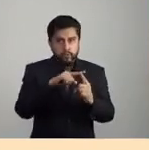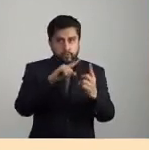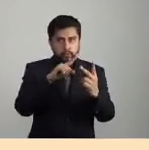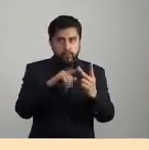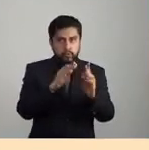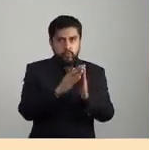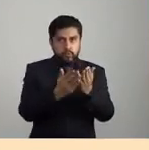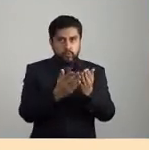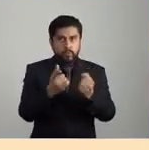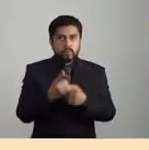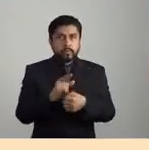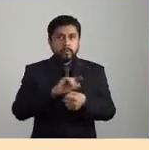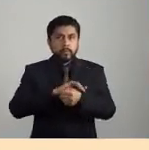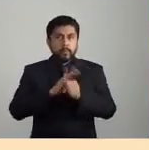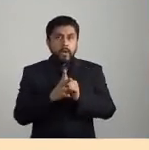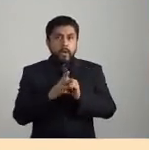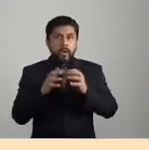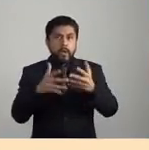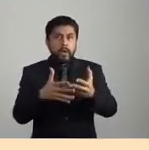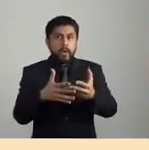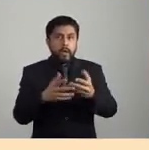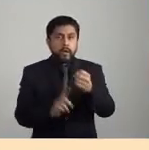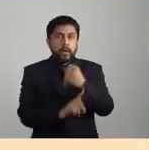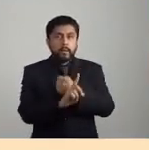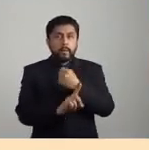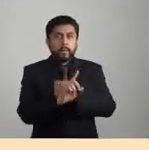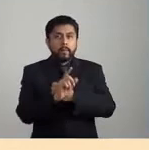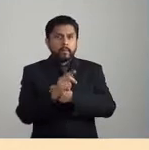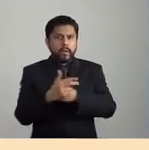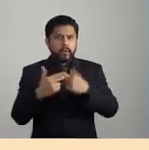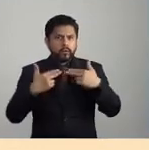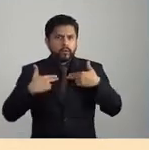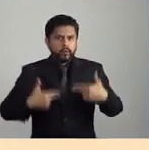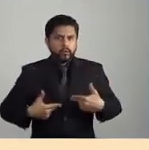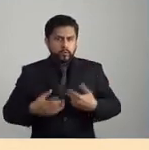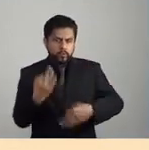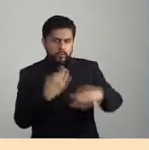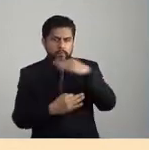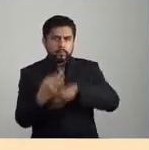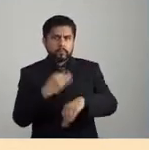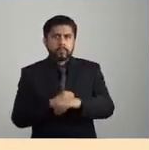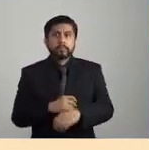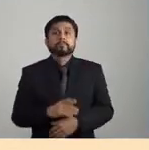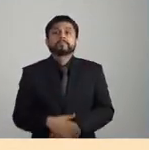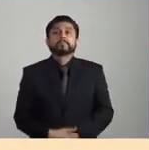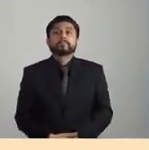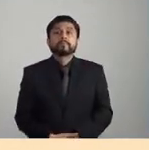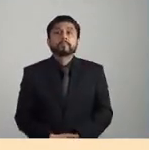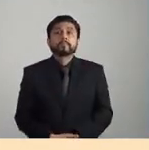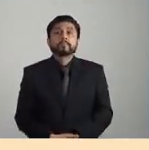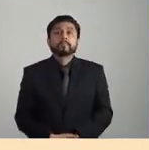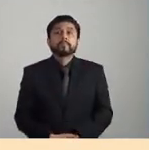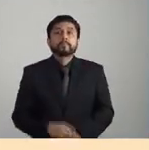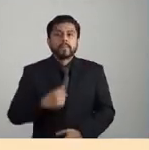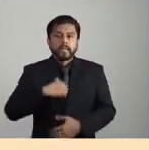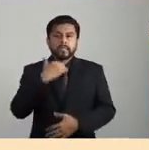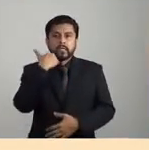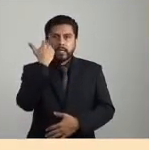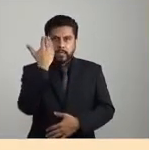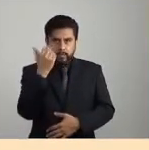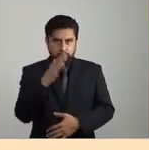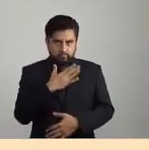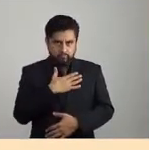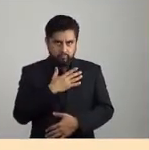tiempos de pandemia y crisis civilizatoria que en este momento estamos viviendo. Si quieren, ahora empiezo yo.